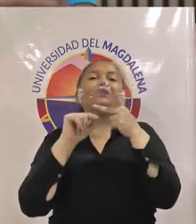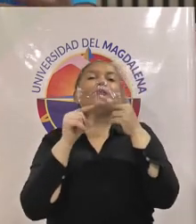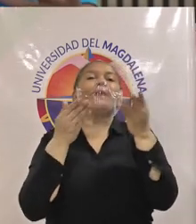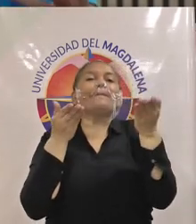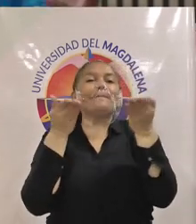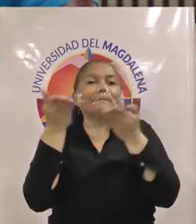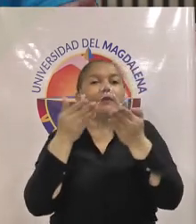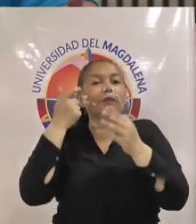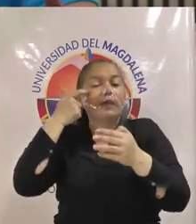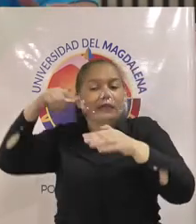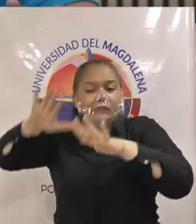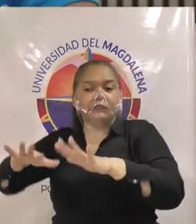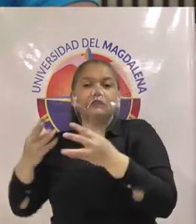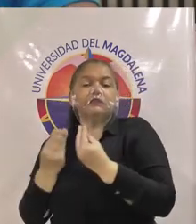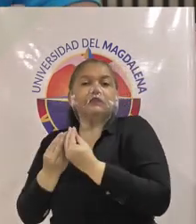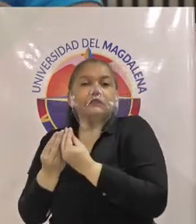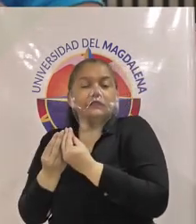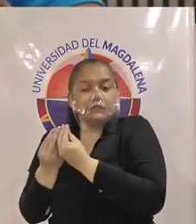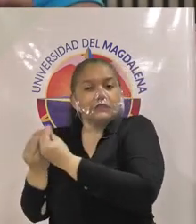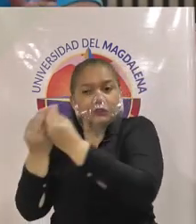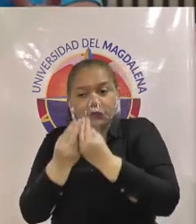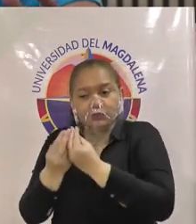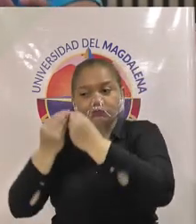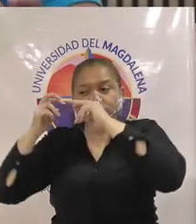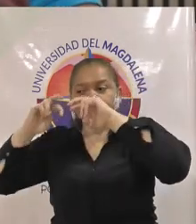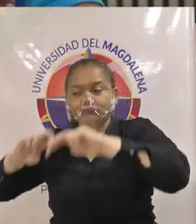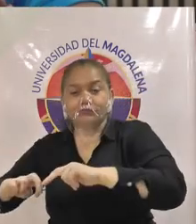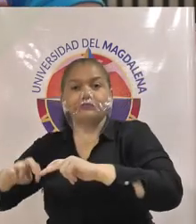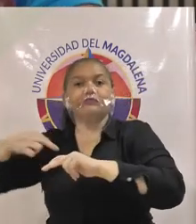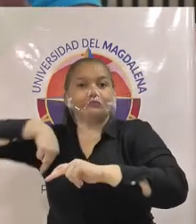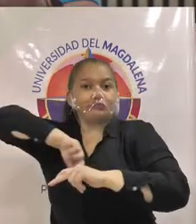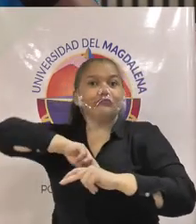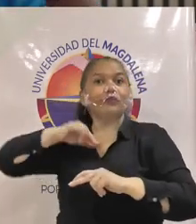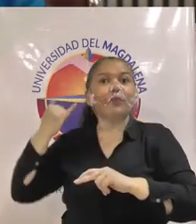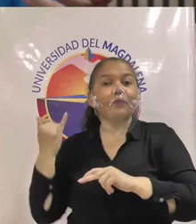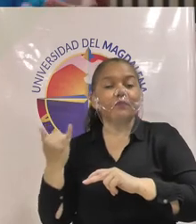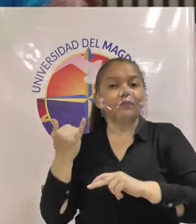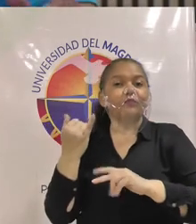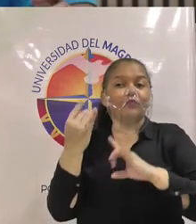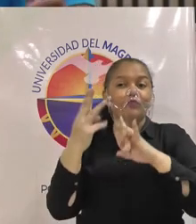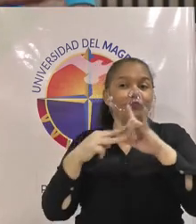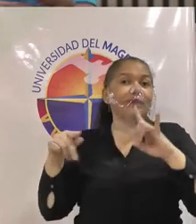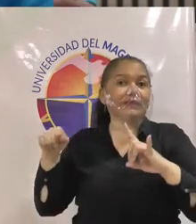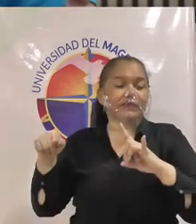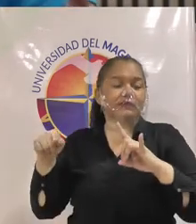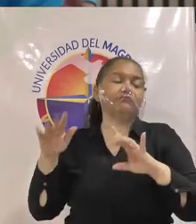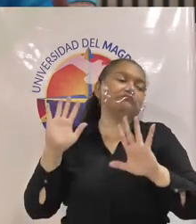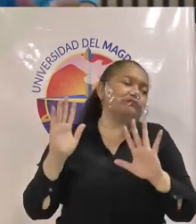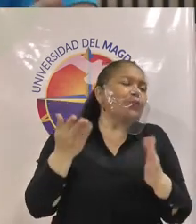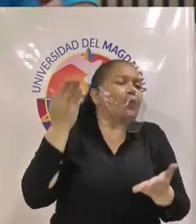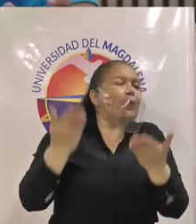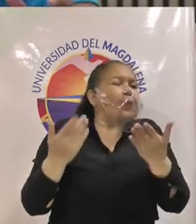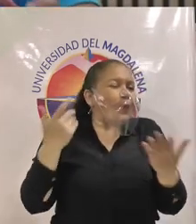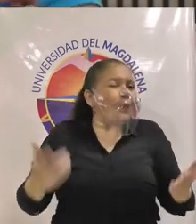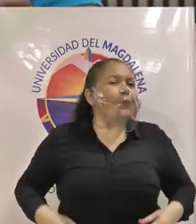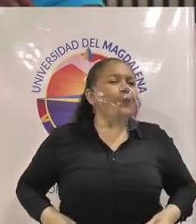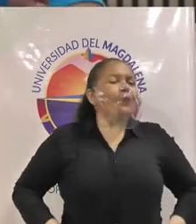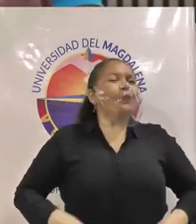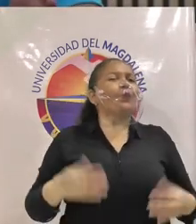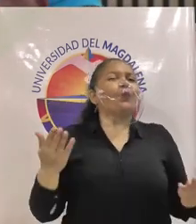investigativos por parte de la universidad es decir en este papel que estamos promoviendo con nuestro compromiso con la investigación